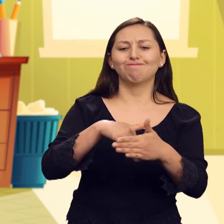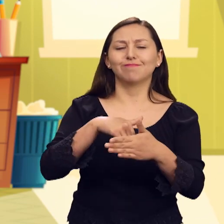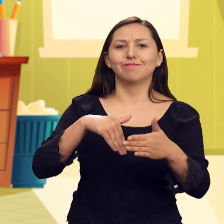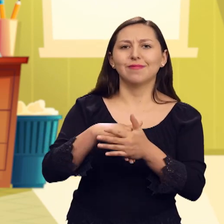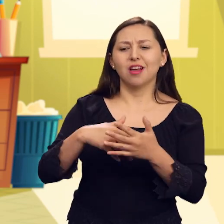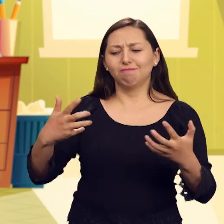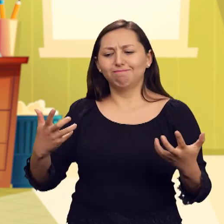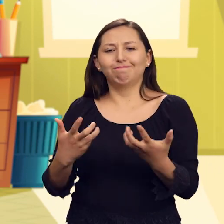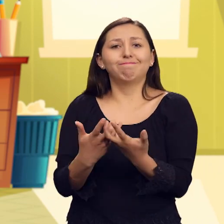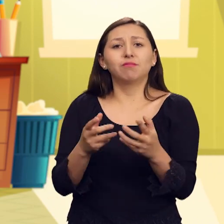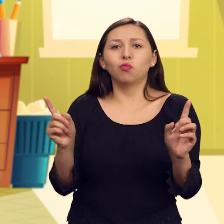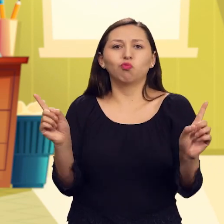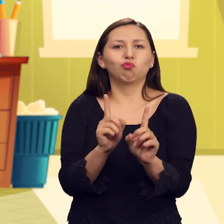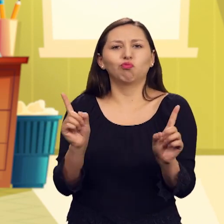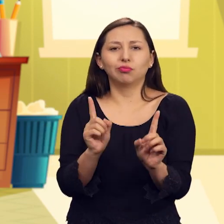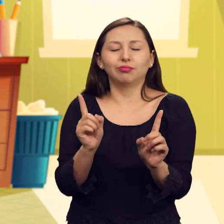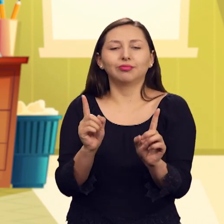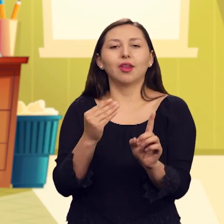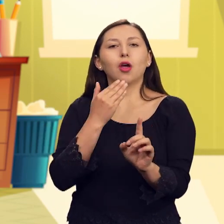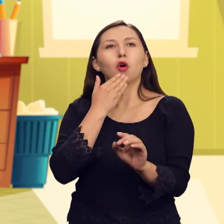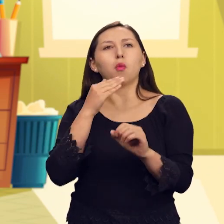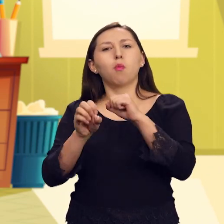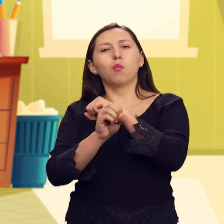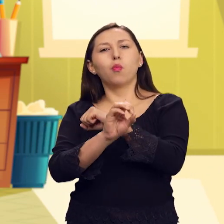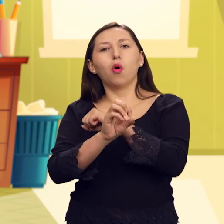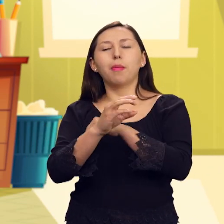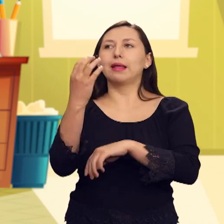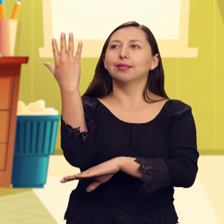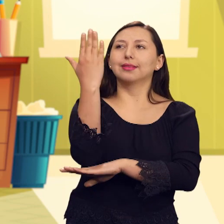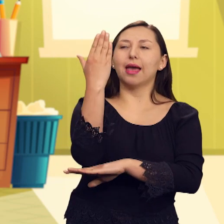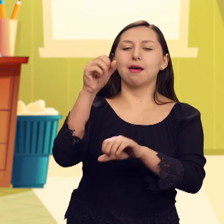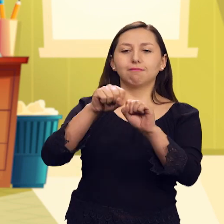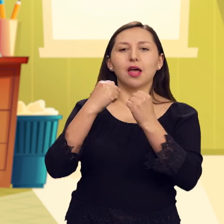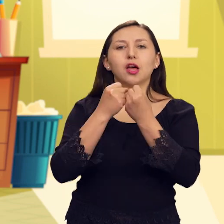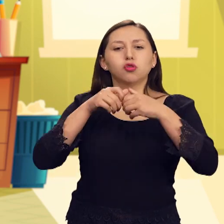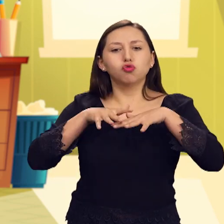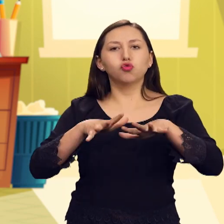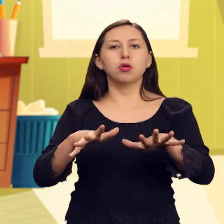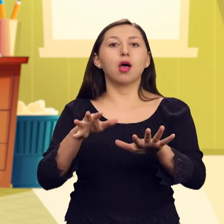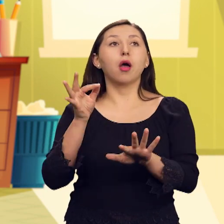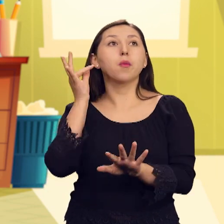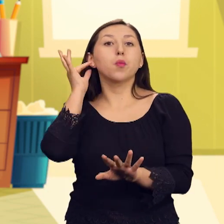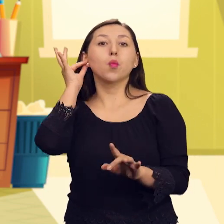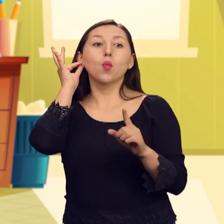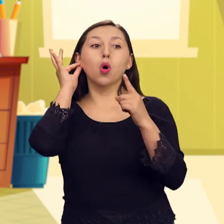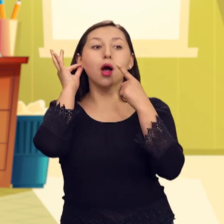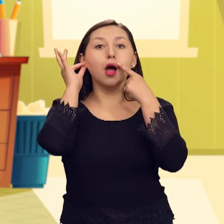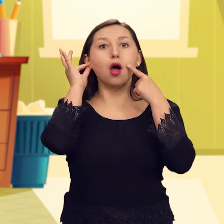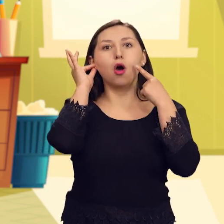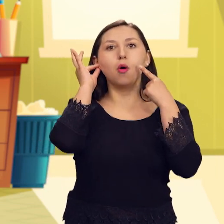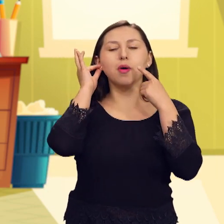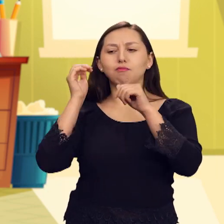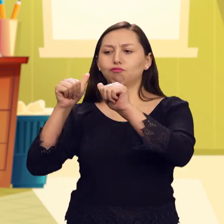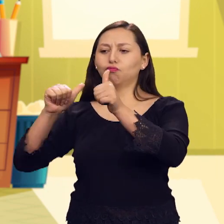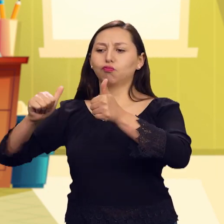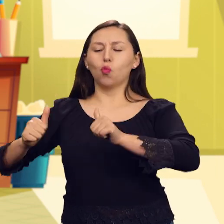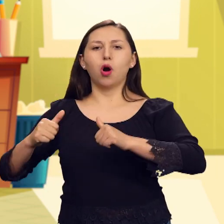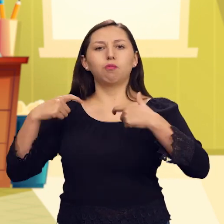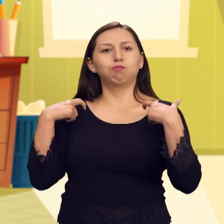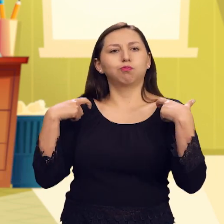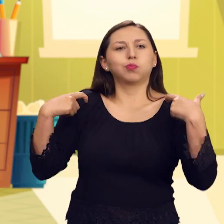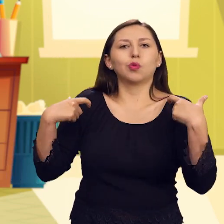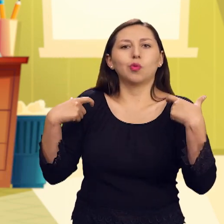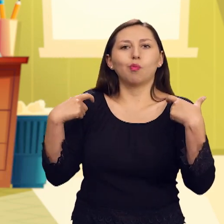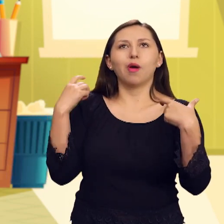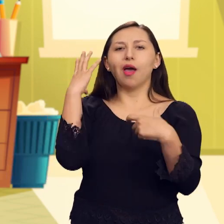Los medios de comunicación y la publicidad nos muestran imágenes masculinas y femeninas. Y además se ajustan a los estándares de